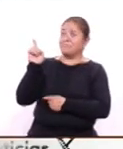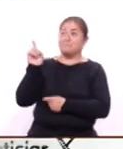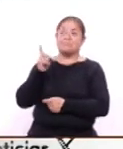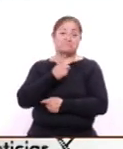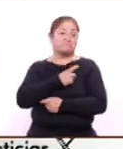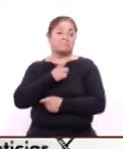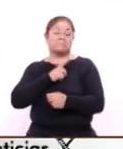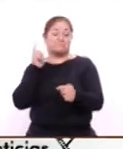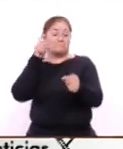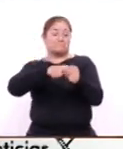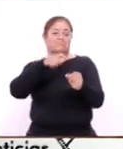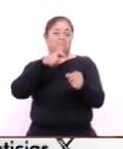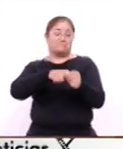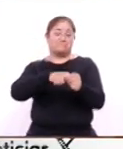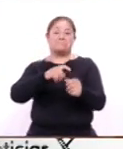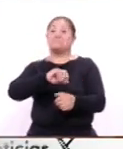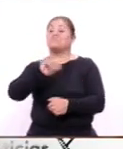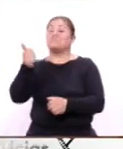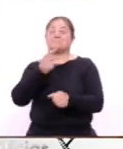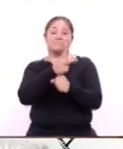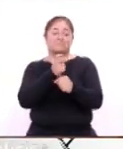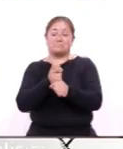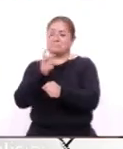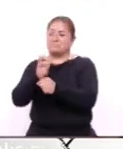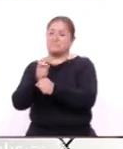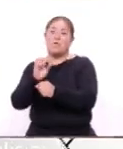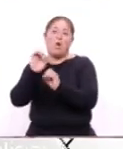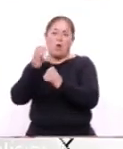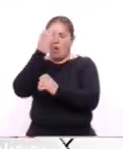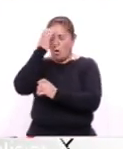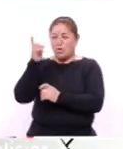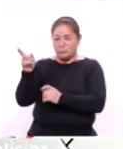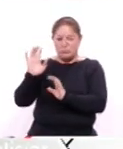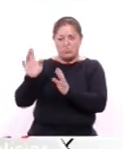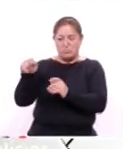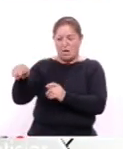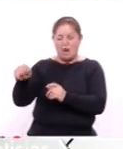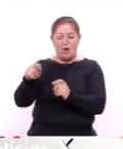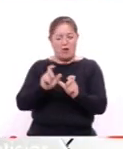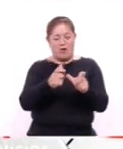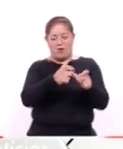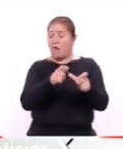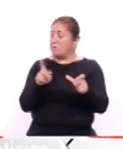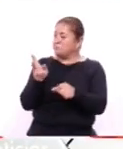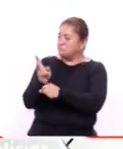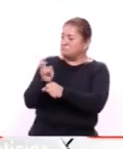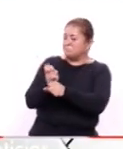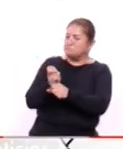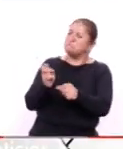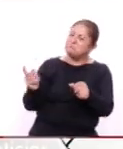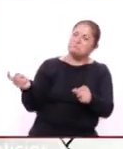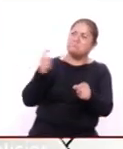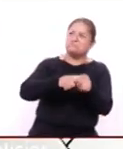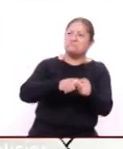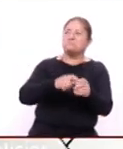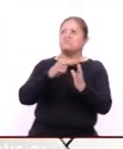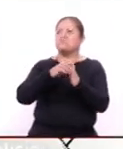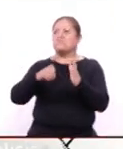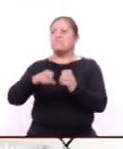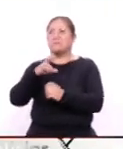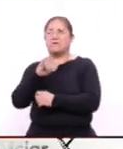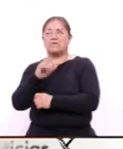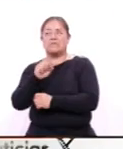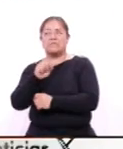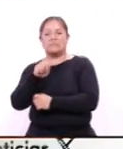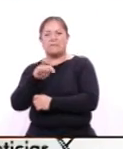propio pie otros más por invitación o por algún conocido que ya formaba parte de ese grupo de voluntarios como lo fue para Cristian